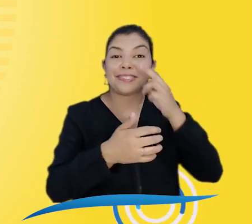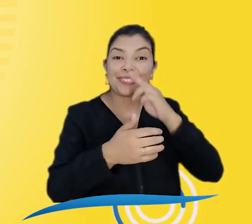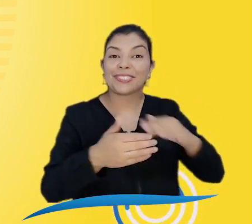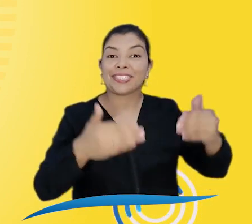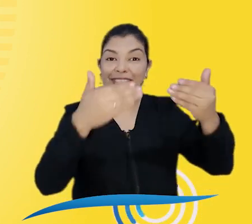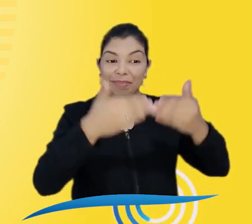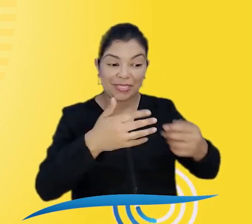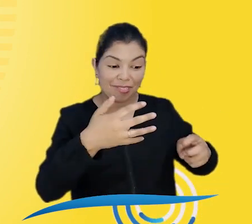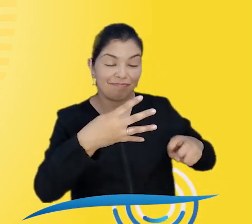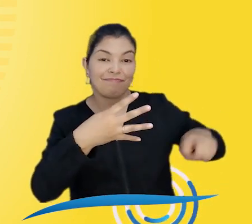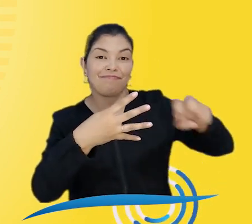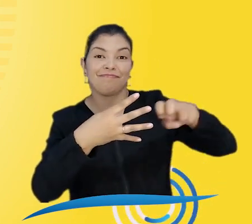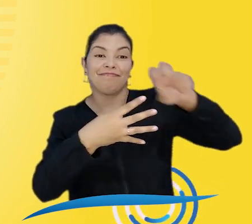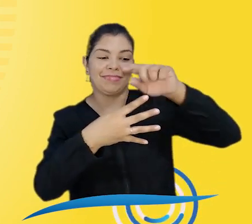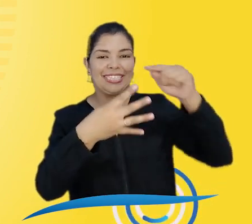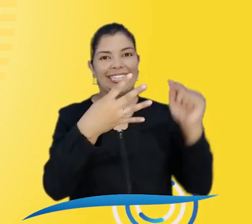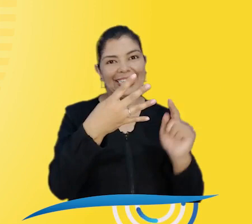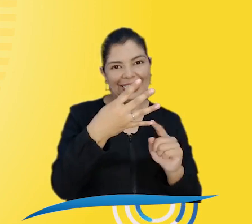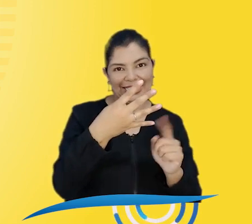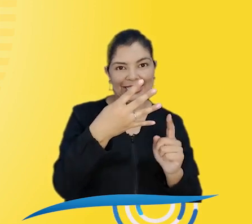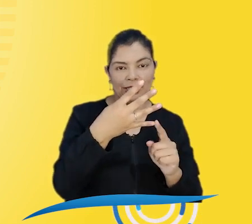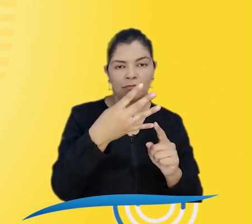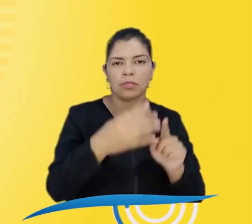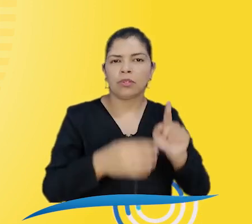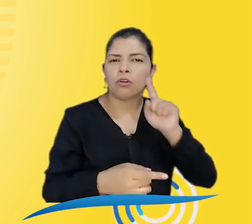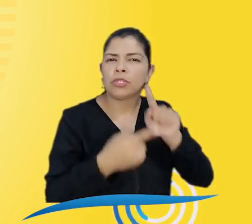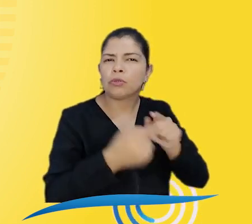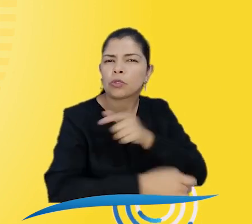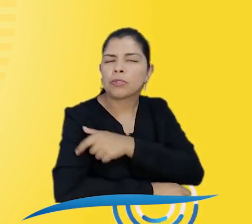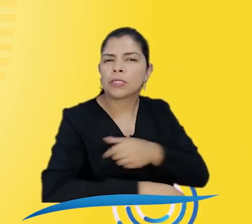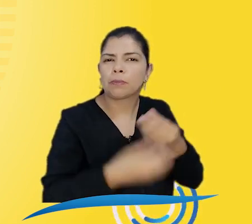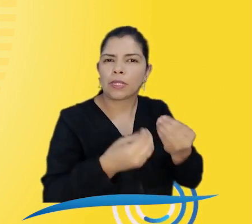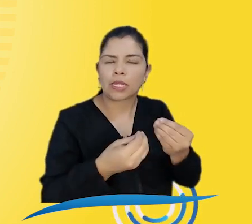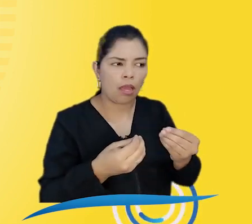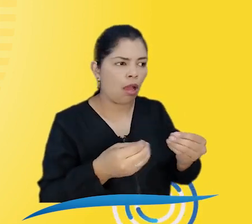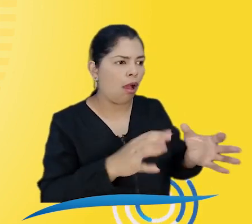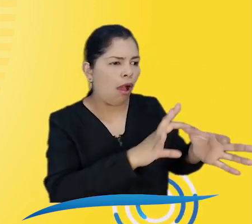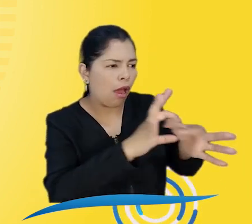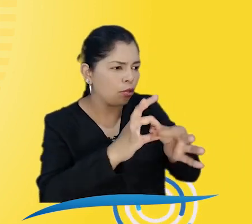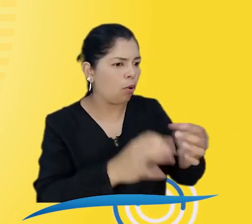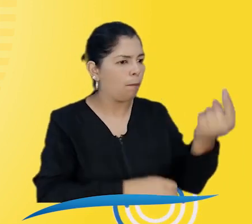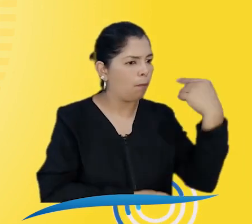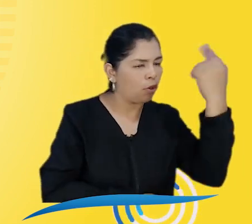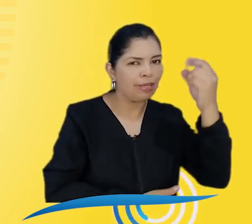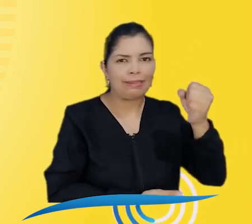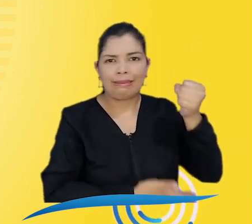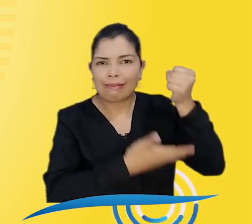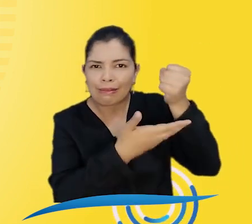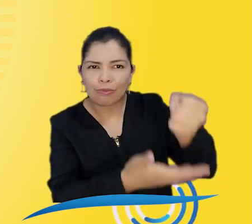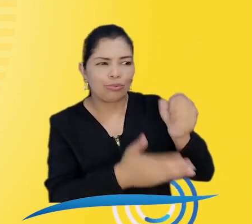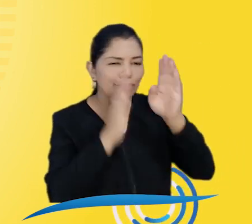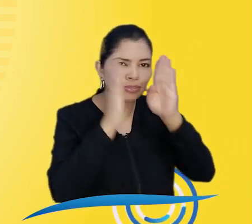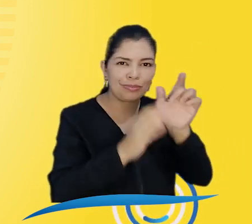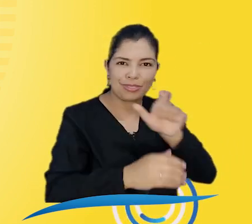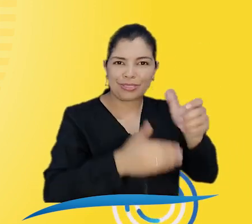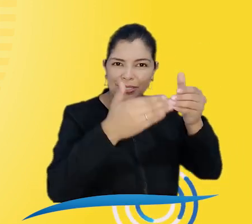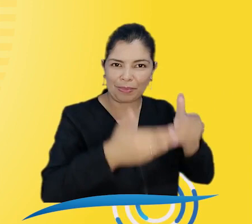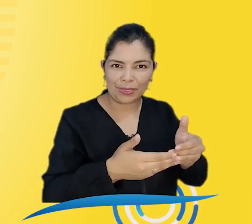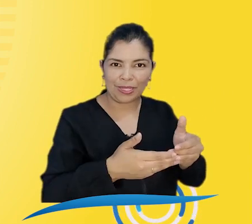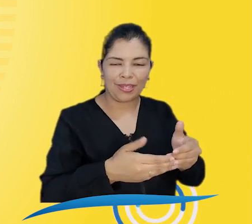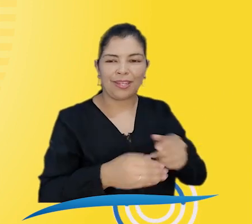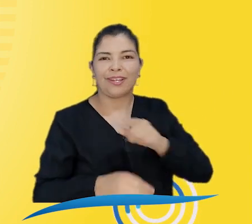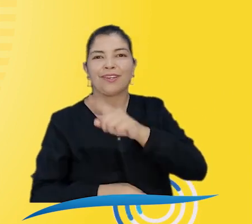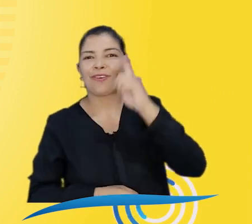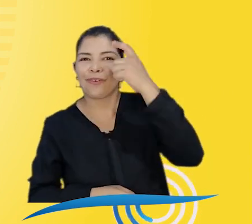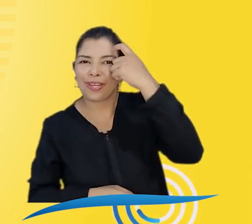Comité Municipal de Discapacidad pertenece a uno de los niveles del Sistema Nacional de Discapacidad y busca articular la política, los recursos